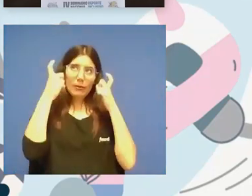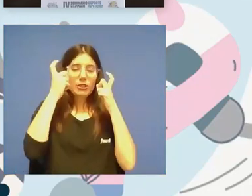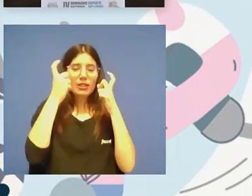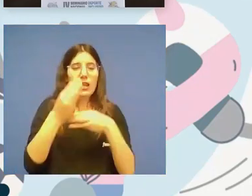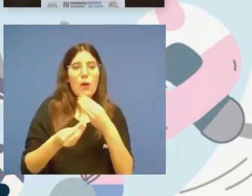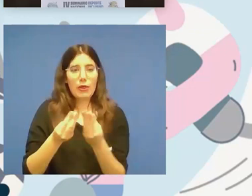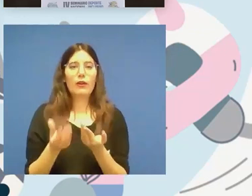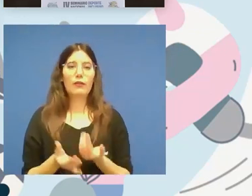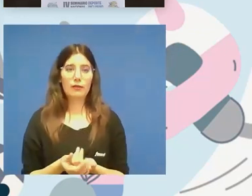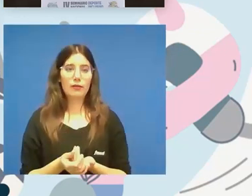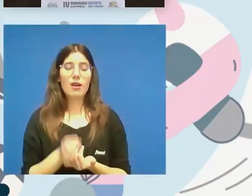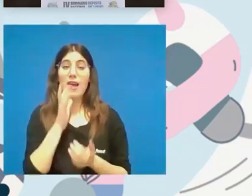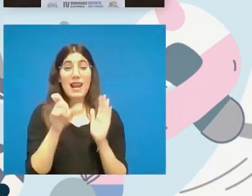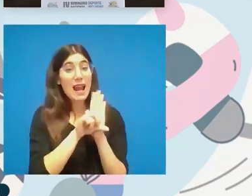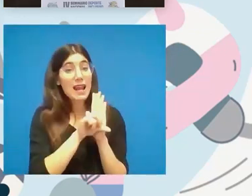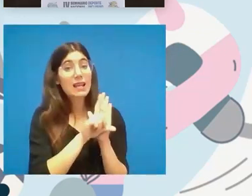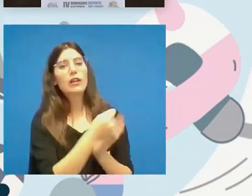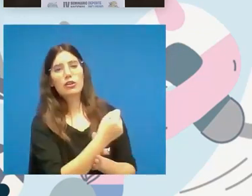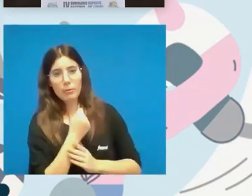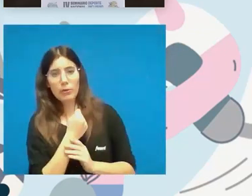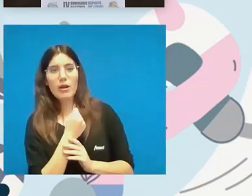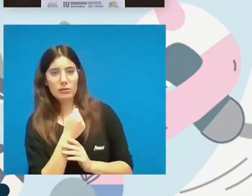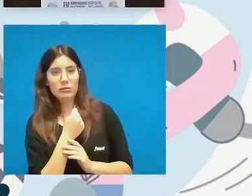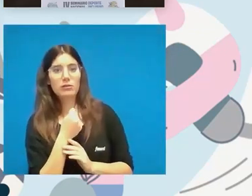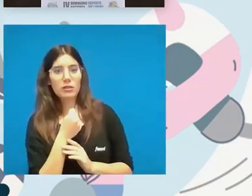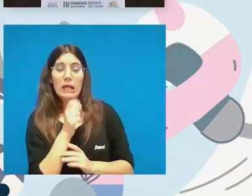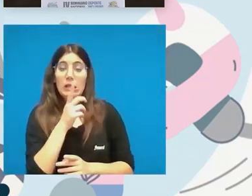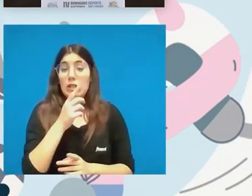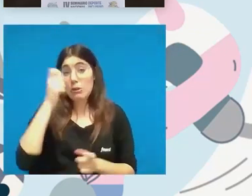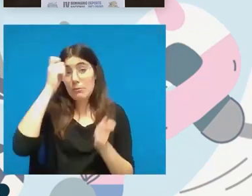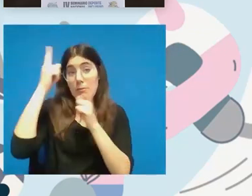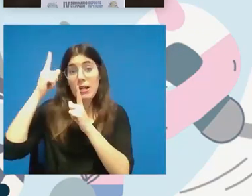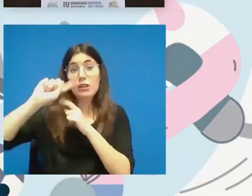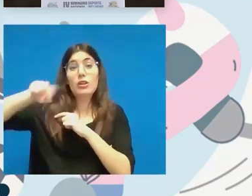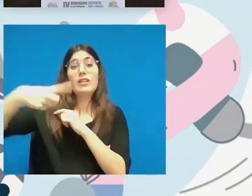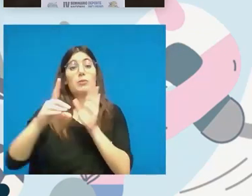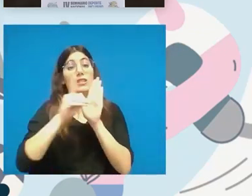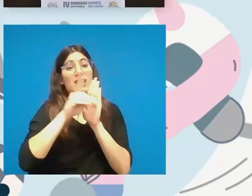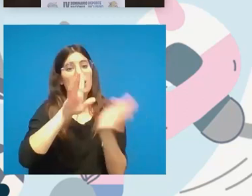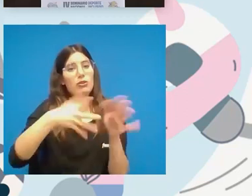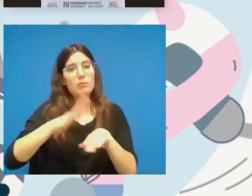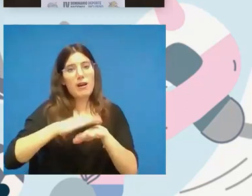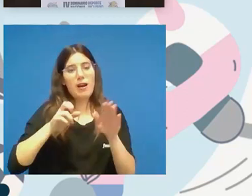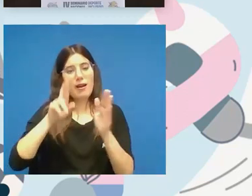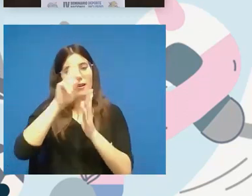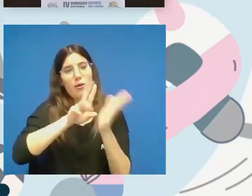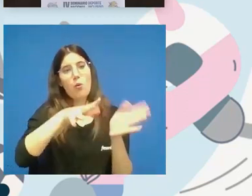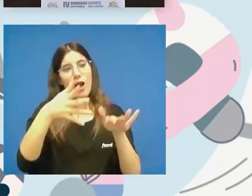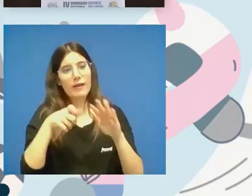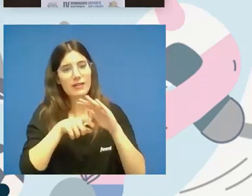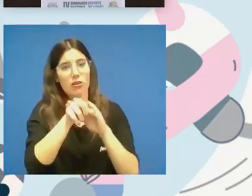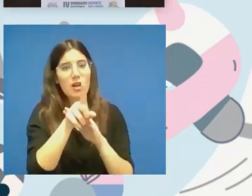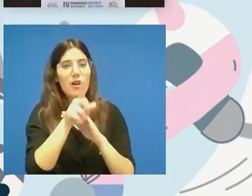la ley supongo que tendrá luego decretos que la desarrollen y tendrá pues bueno